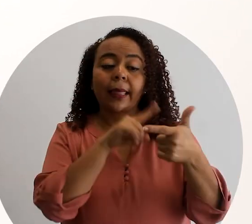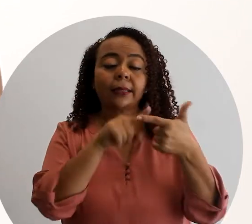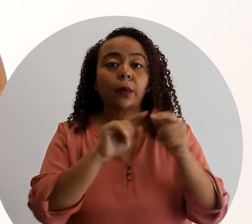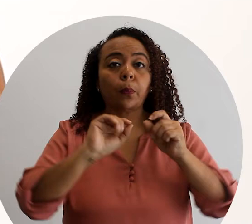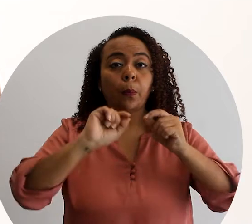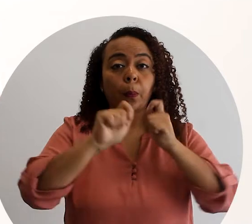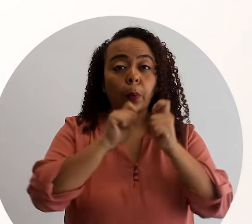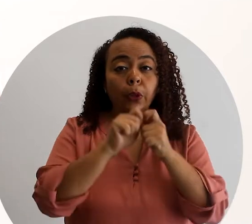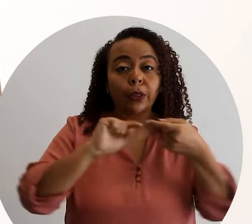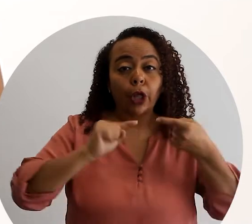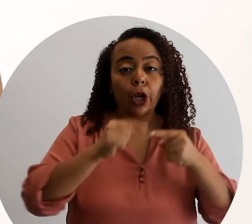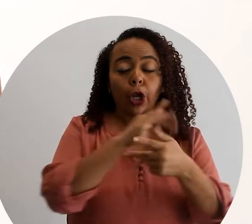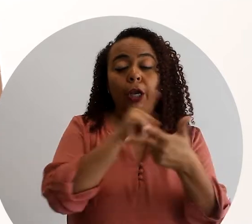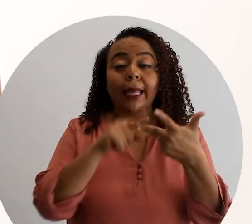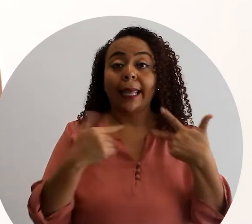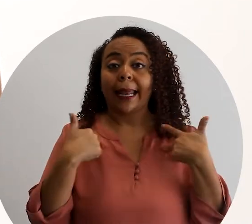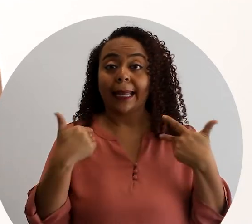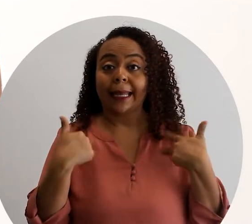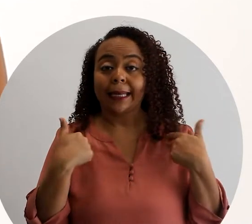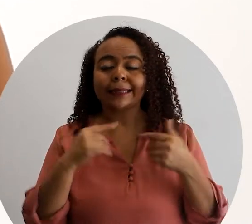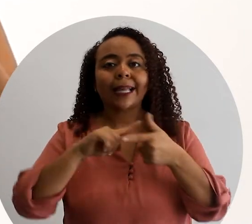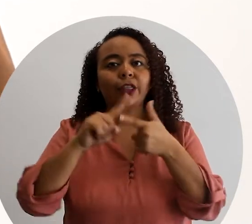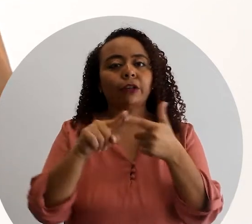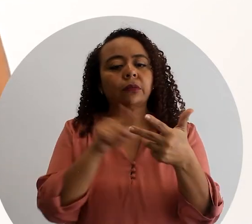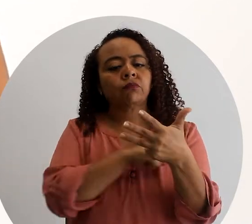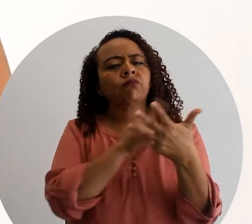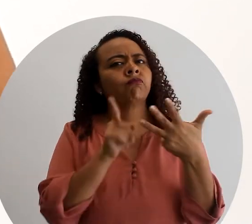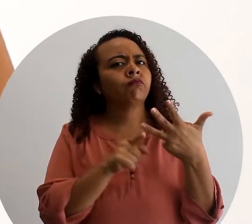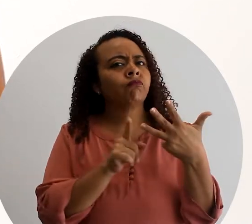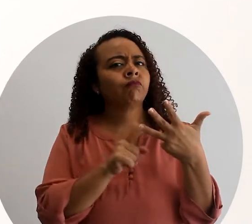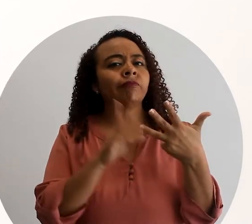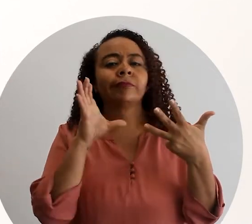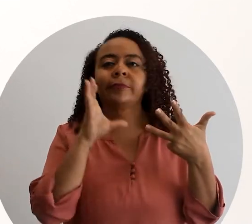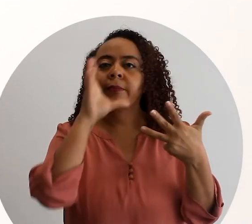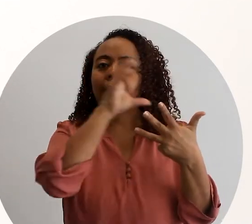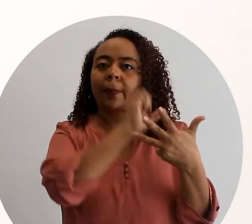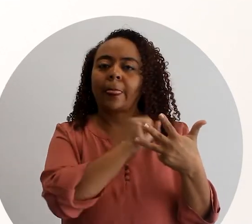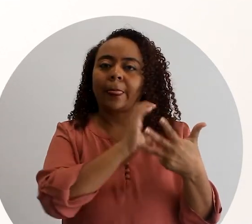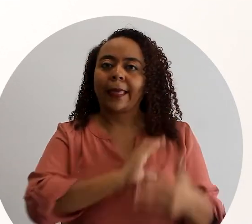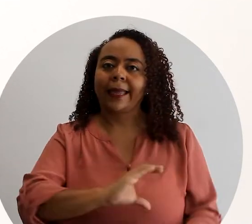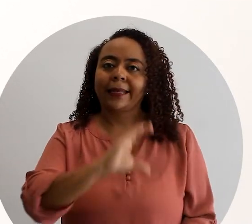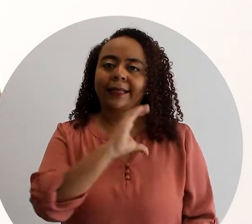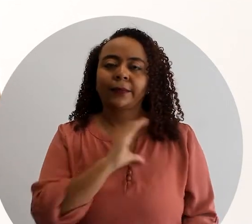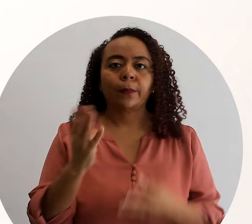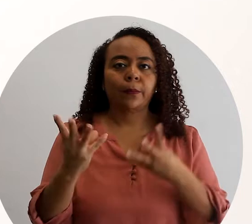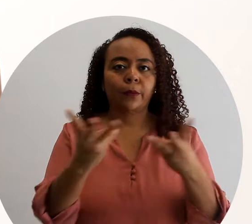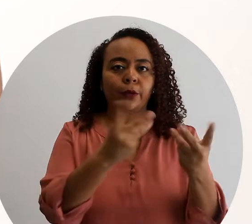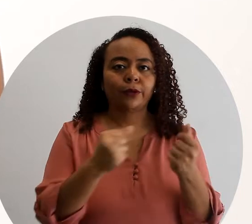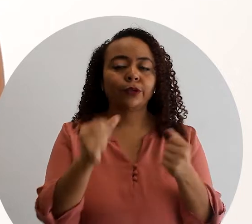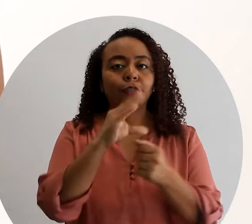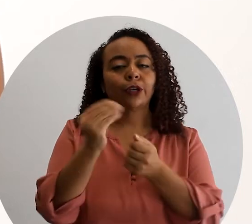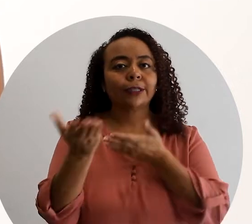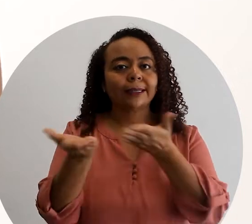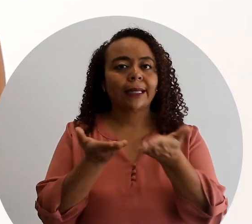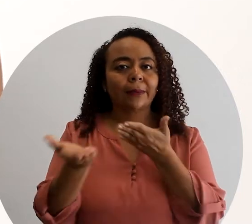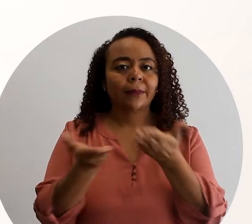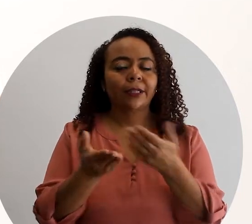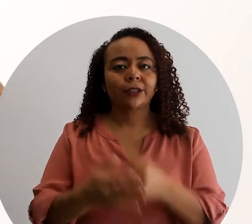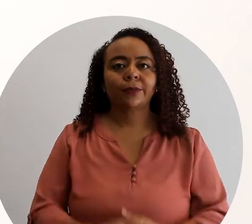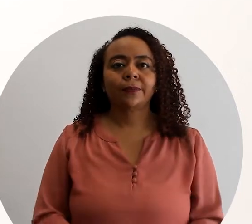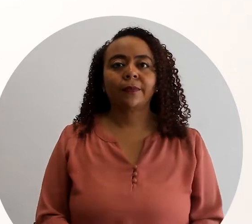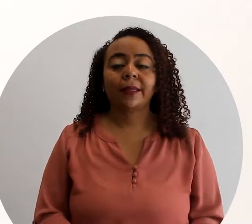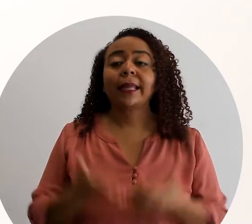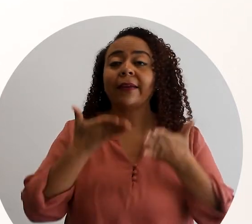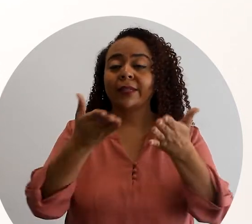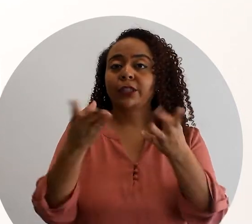puntos de dolor y las alegrías de la clientela, el siguiente paso será identificar las características de los productos o servicios que